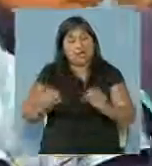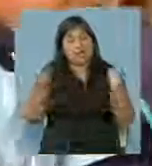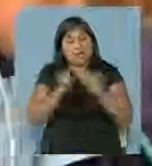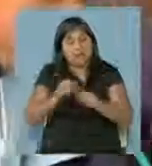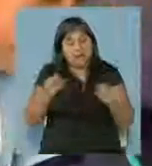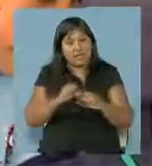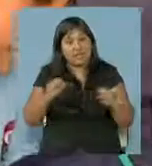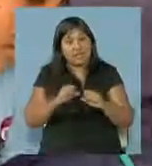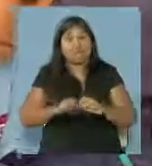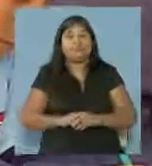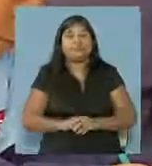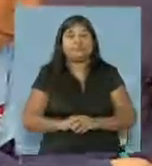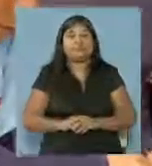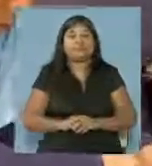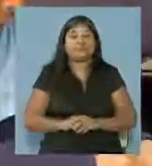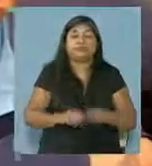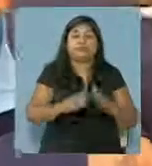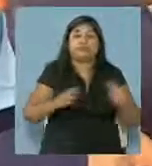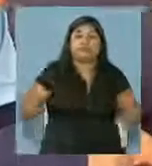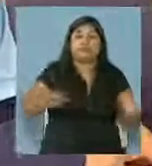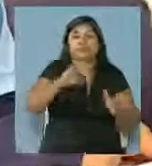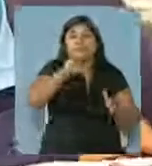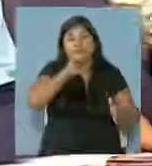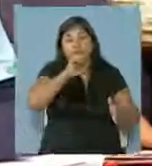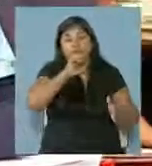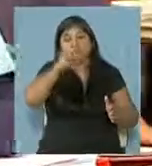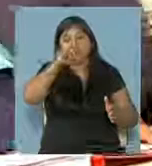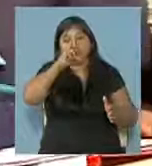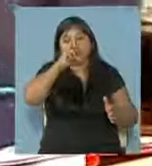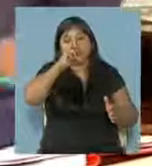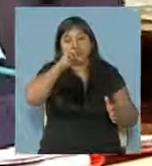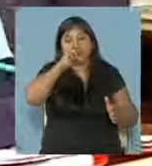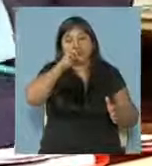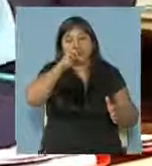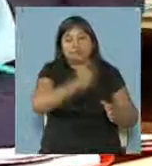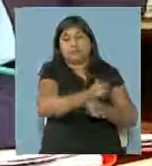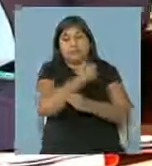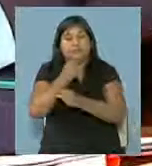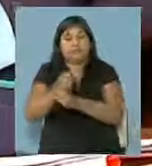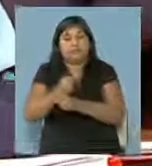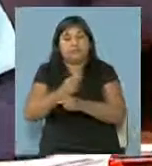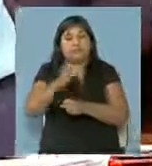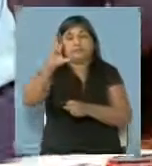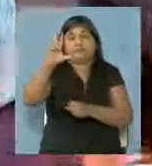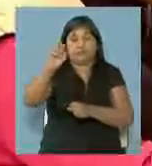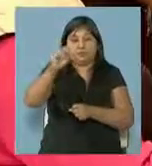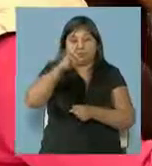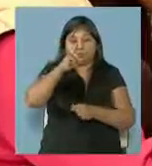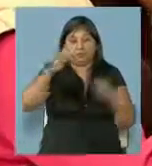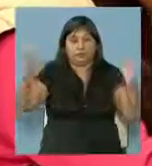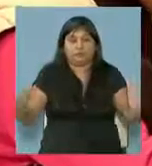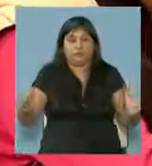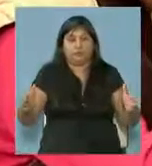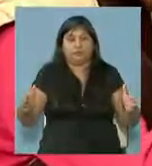y será desde el 19 de julio hasta el 30 de julio.